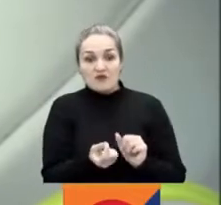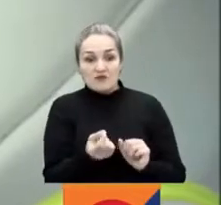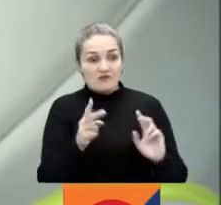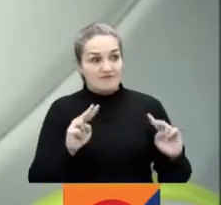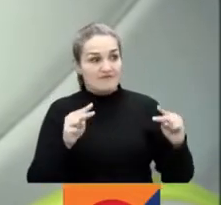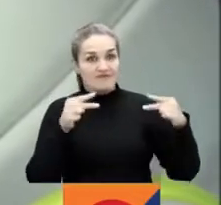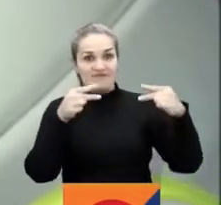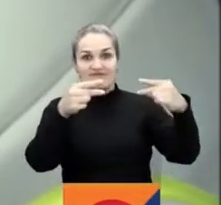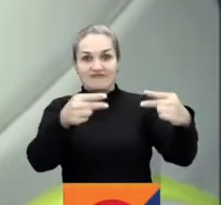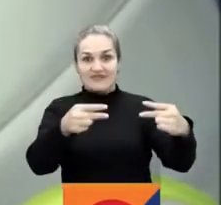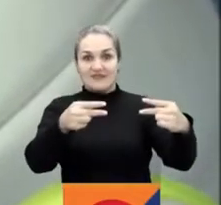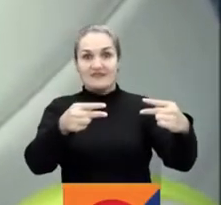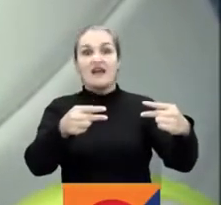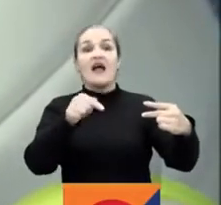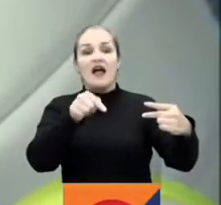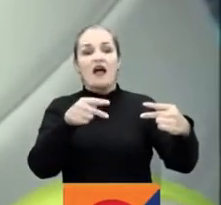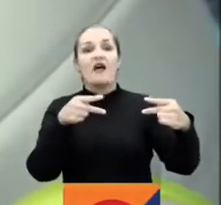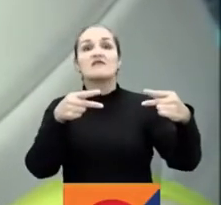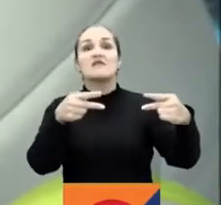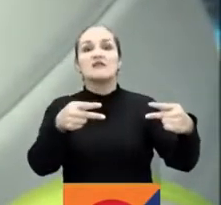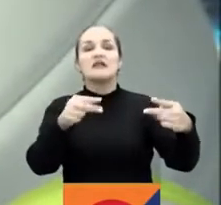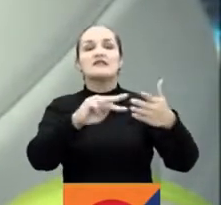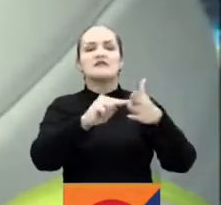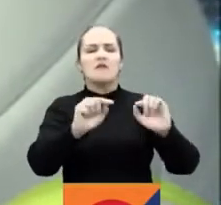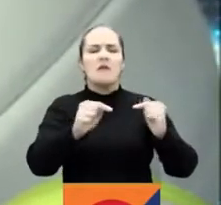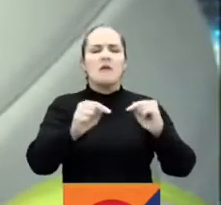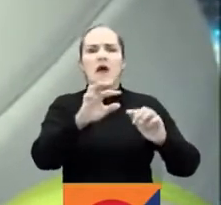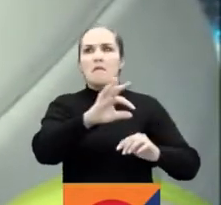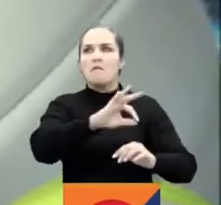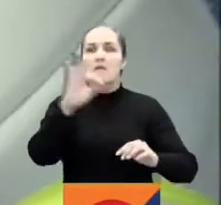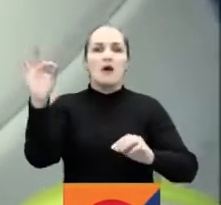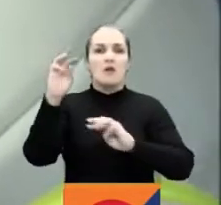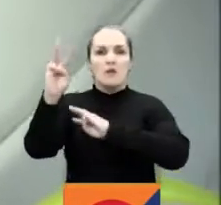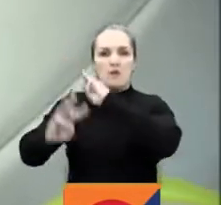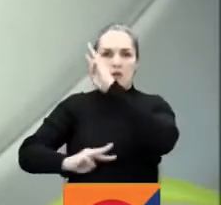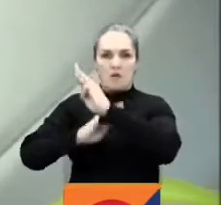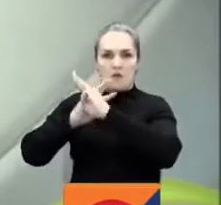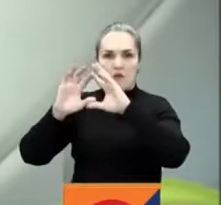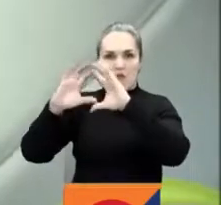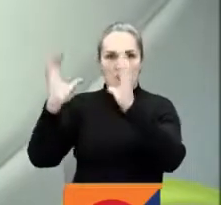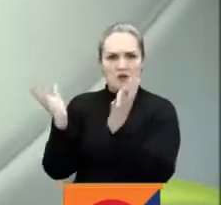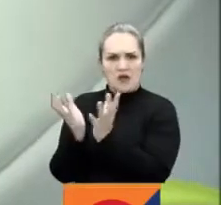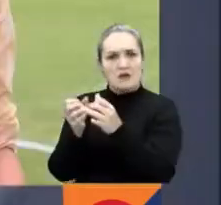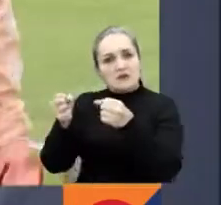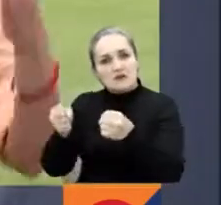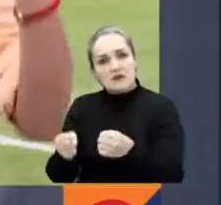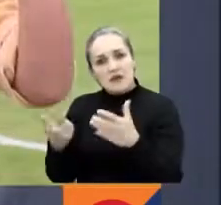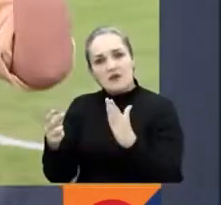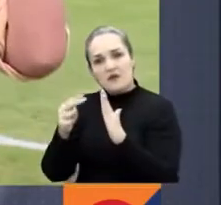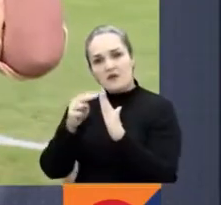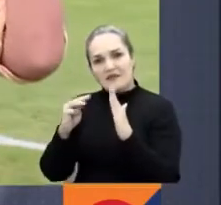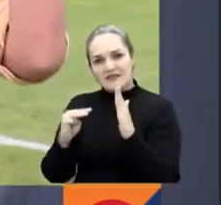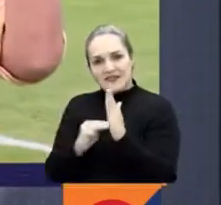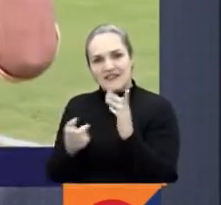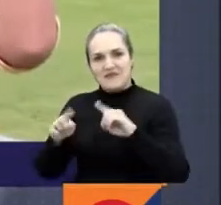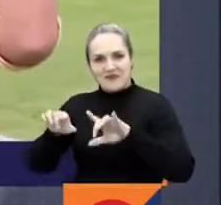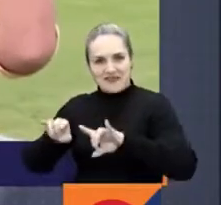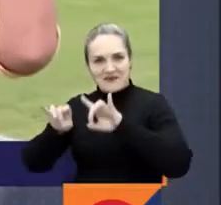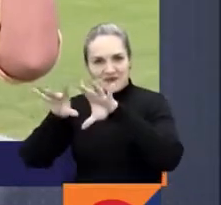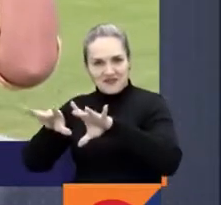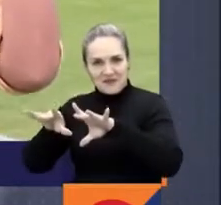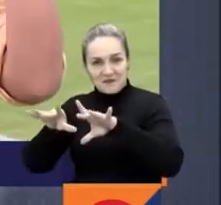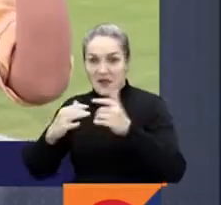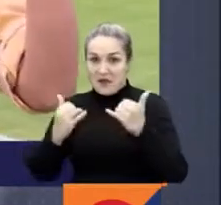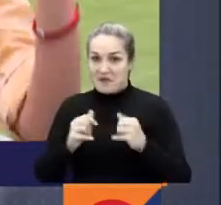quedarán, por cierto, cupo a la Copa del Mundo, que se disputará en Nueva Zelanda y Australia. En Armenia está Julie Torres. Julie, muy buenas tardes. Ya